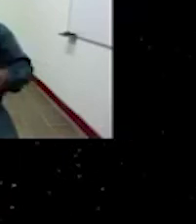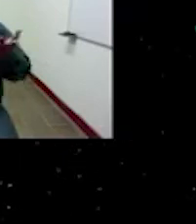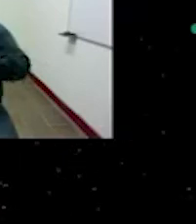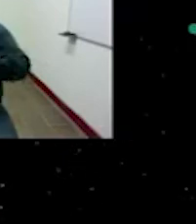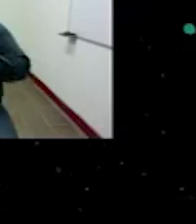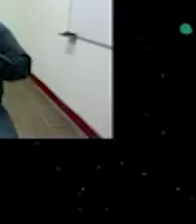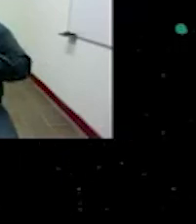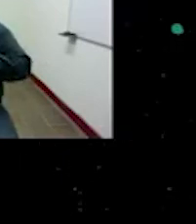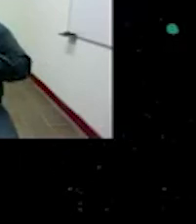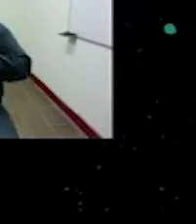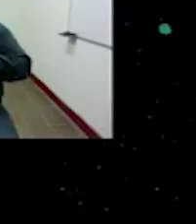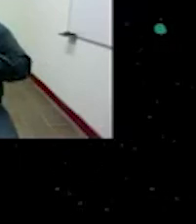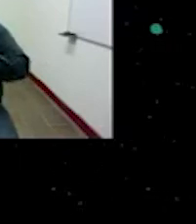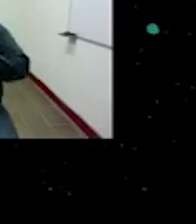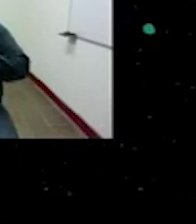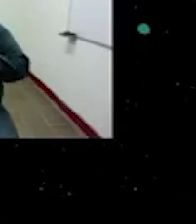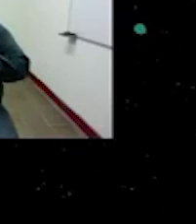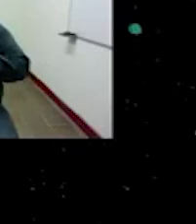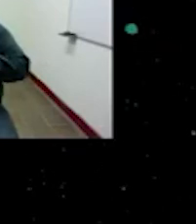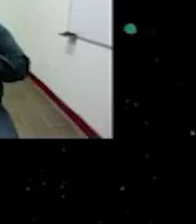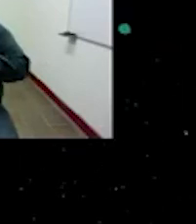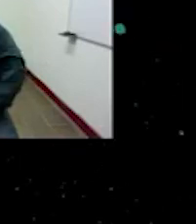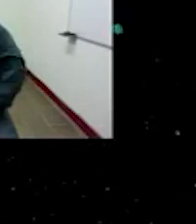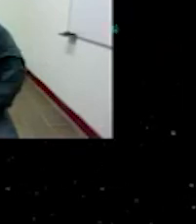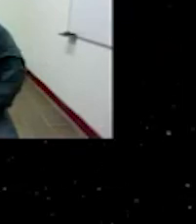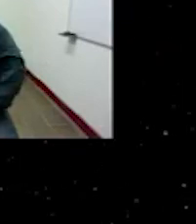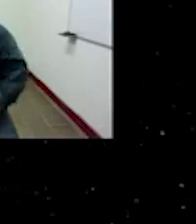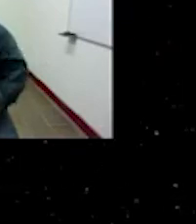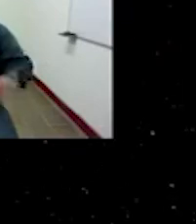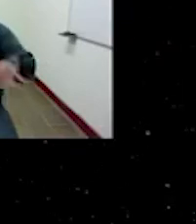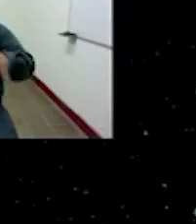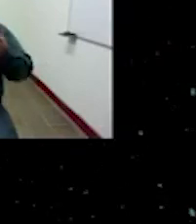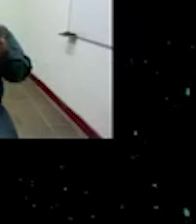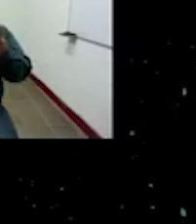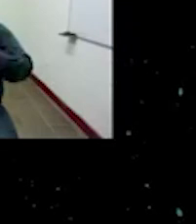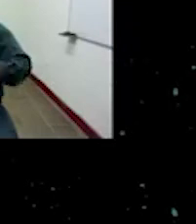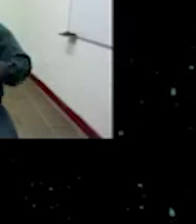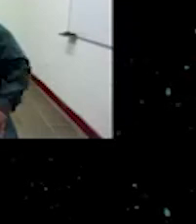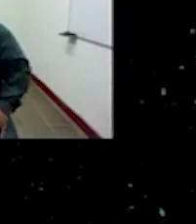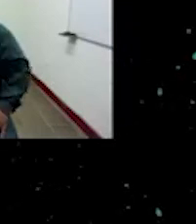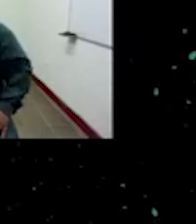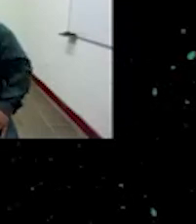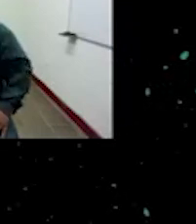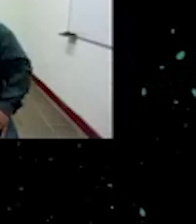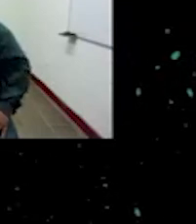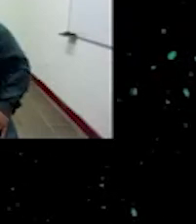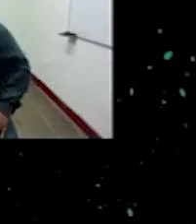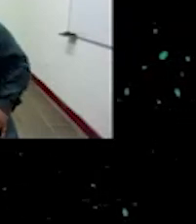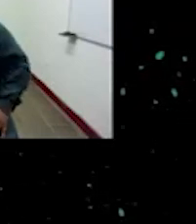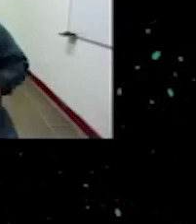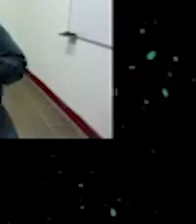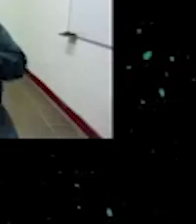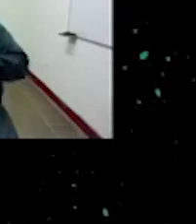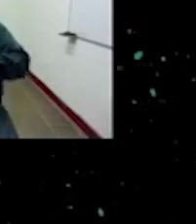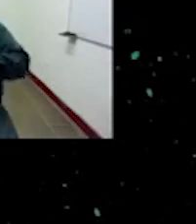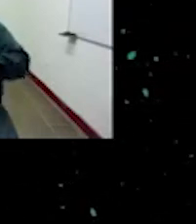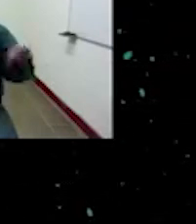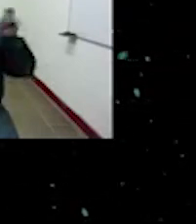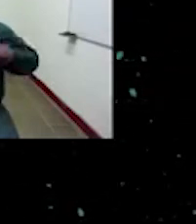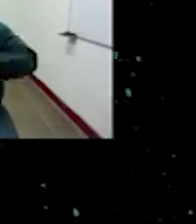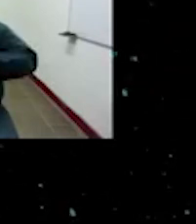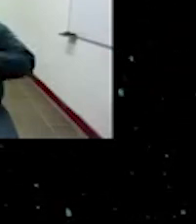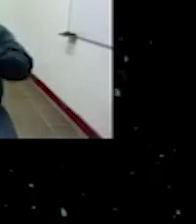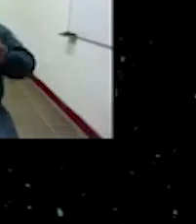de bueno si nos ubicamos en el palenque ese instrumento se se toca y se utiliza para